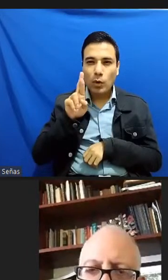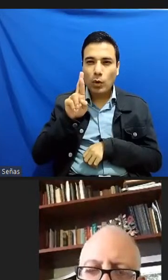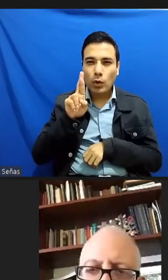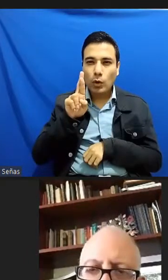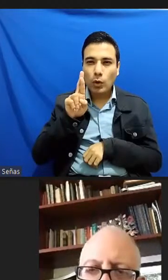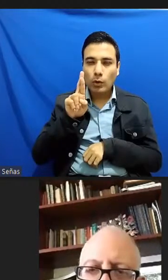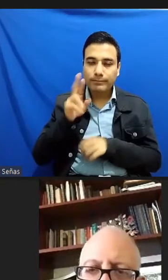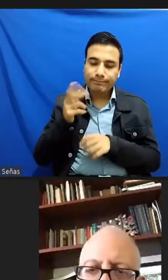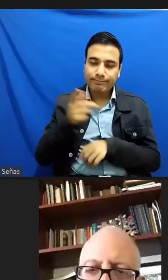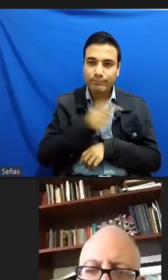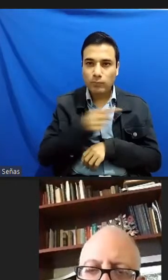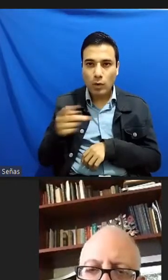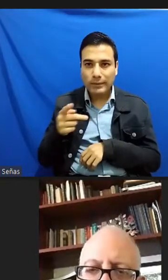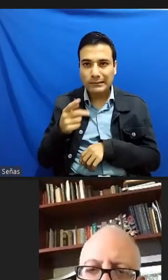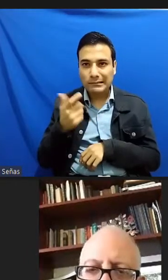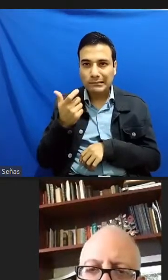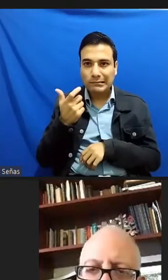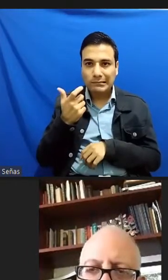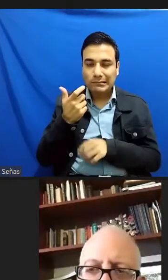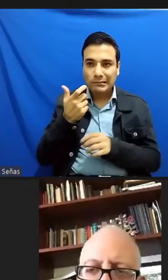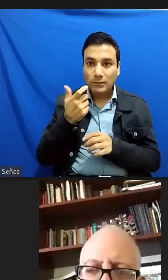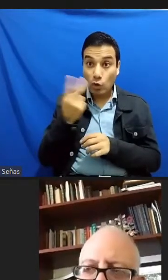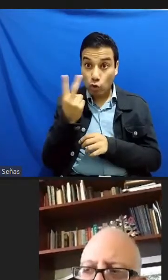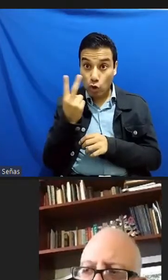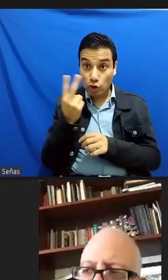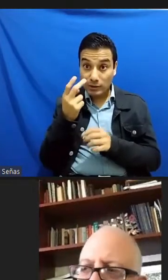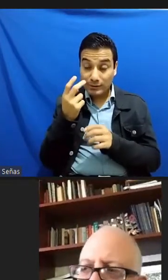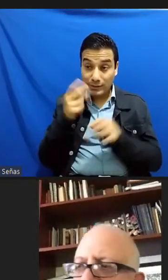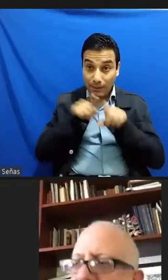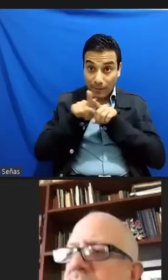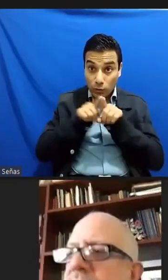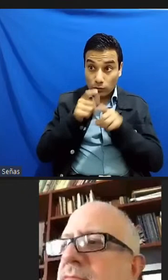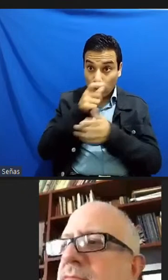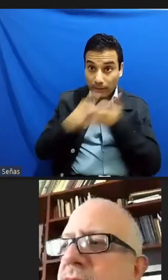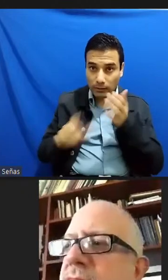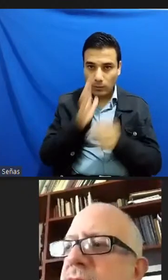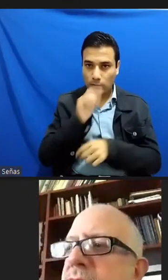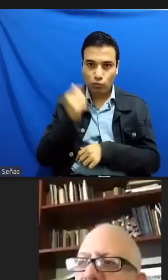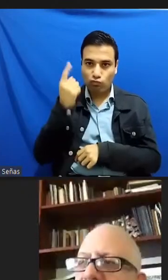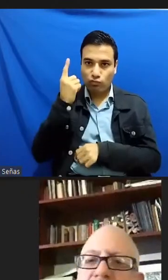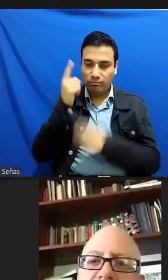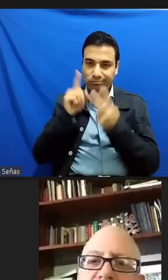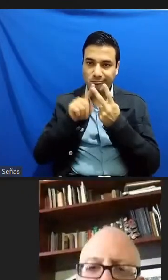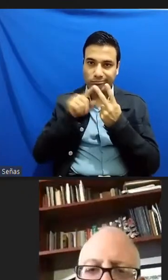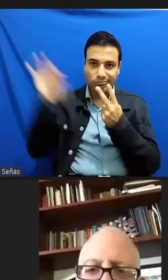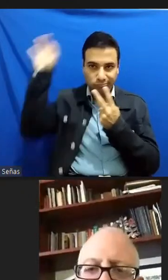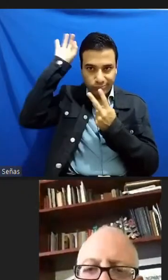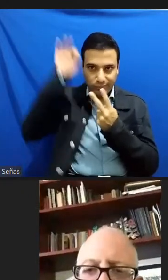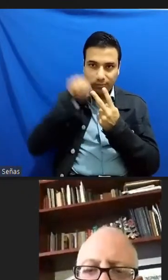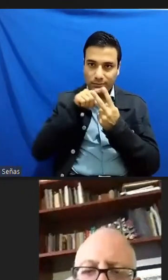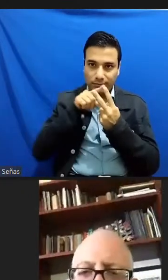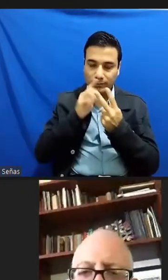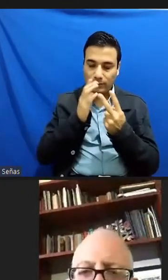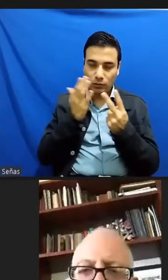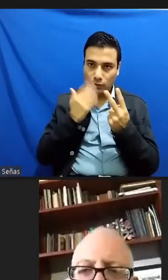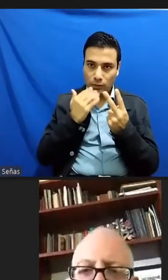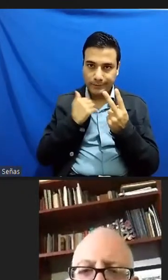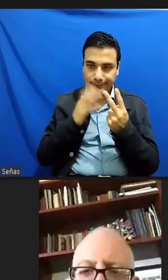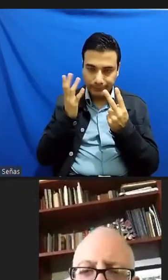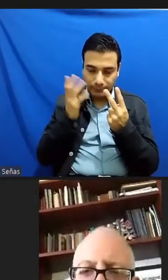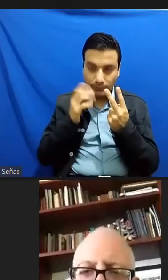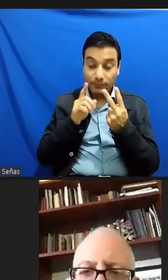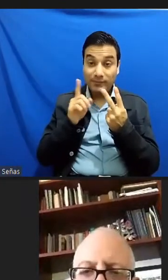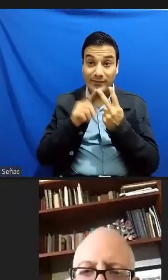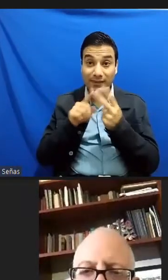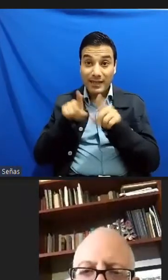pobreza no pueden comprar a los dos hermanos el implante cloquear y entonces obliga a que la hermana y el